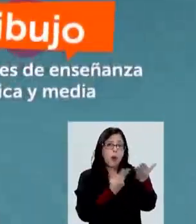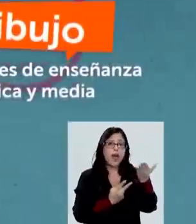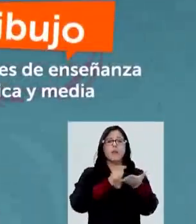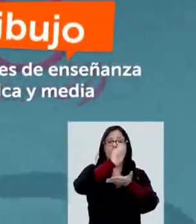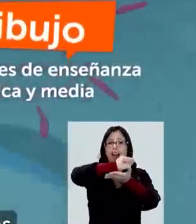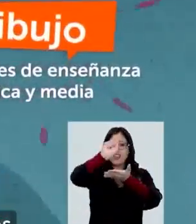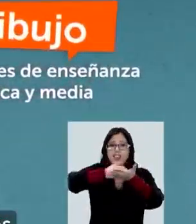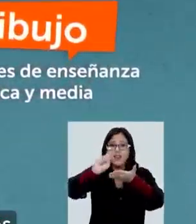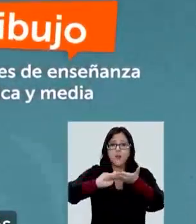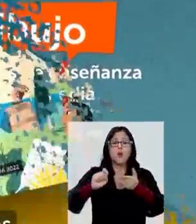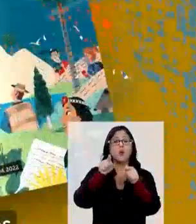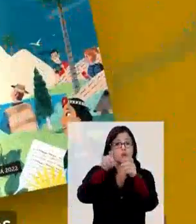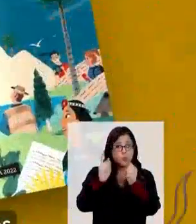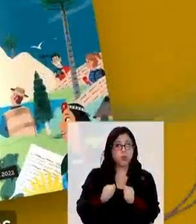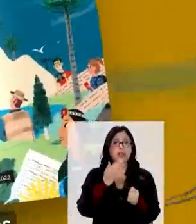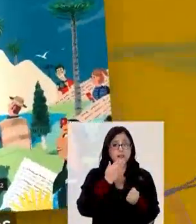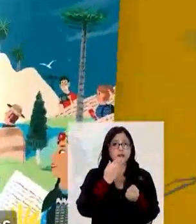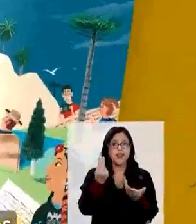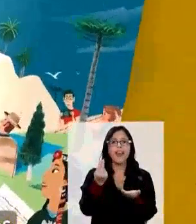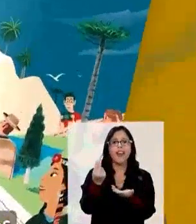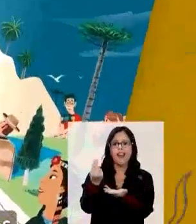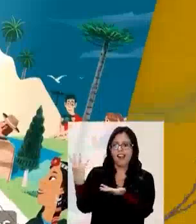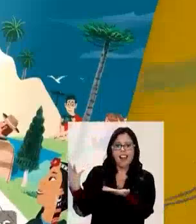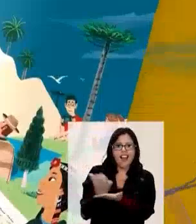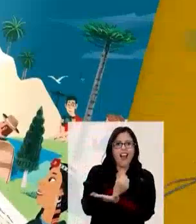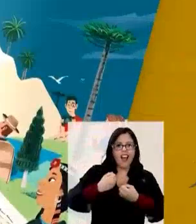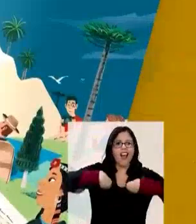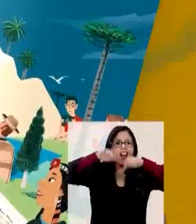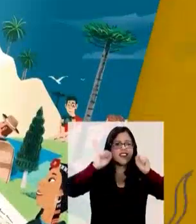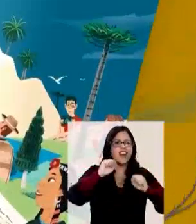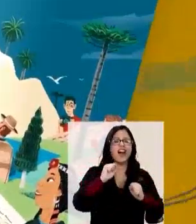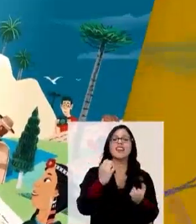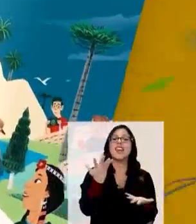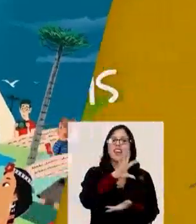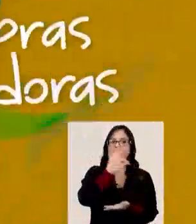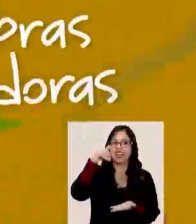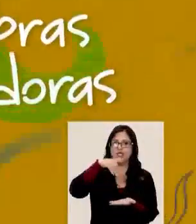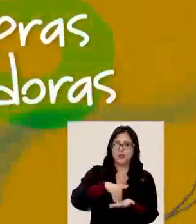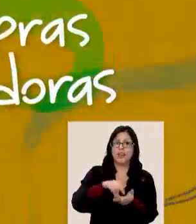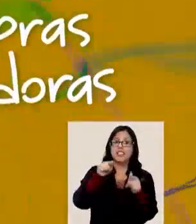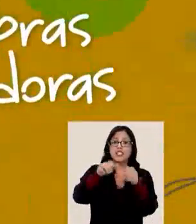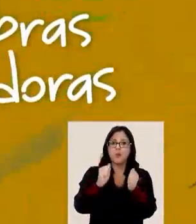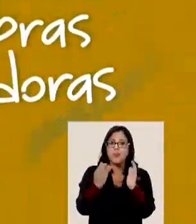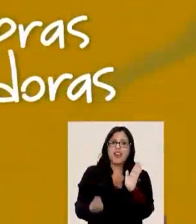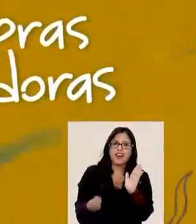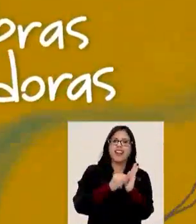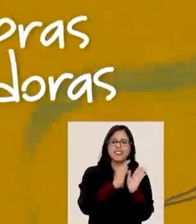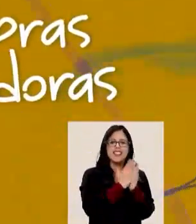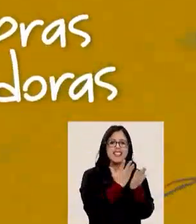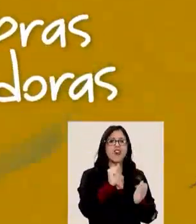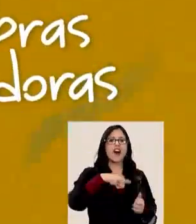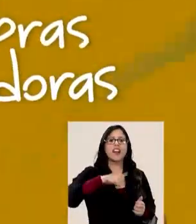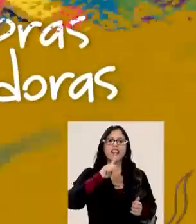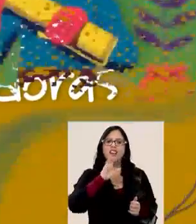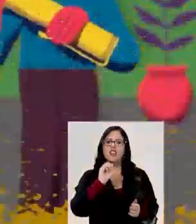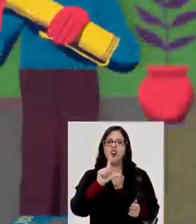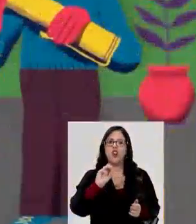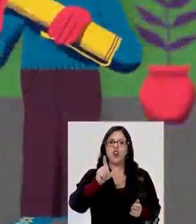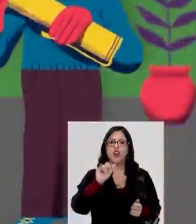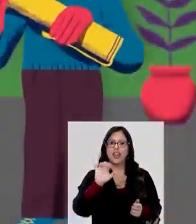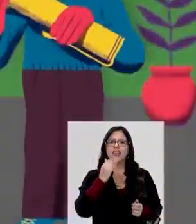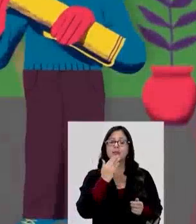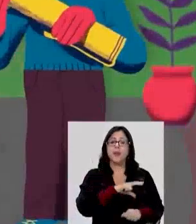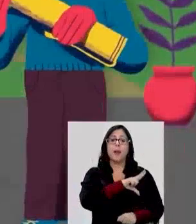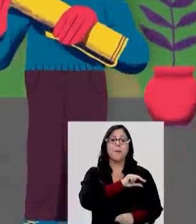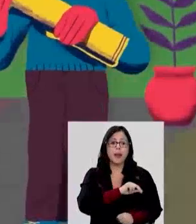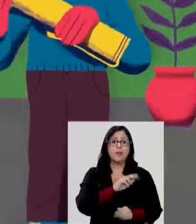poemas y dibujos. Podrás ganar hasta medio millón de pesos y tu obra seleccionada será incluida en el libro Antología. Y este año también